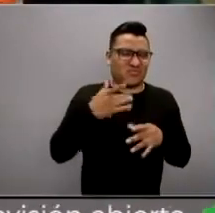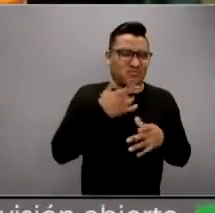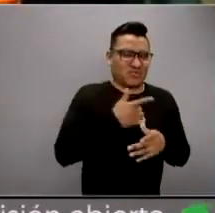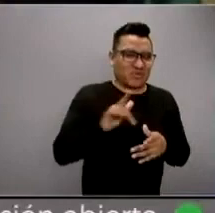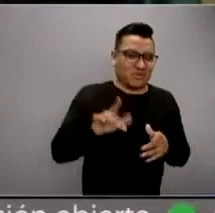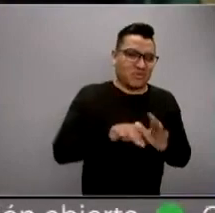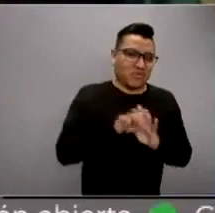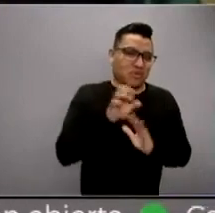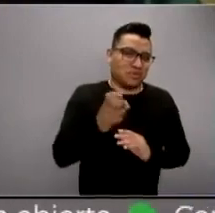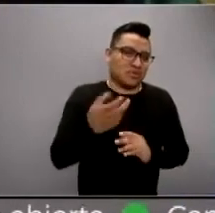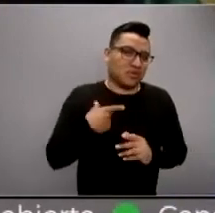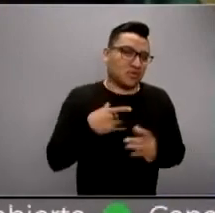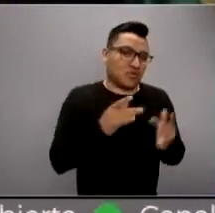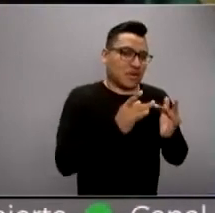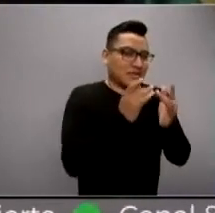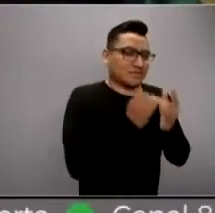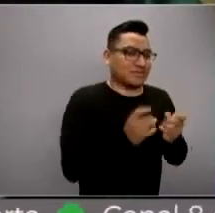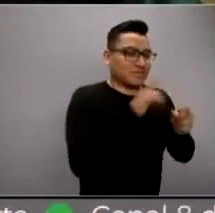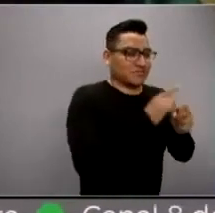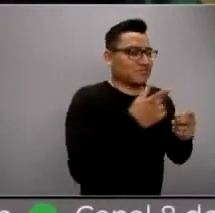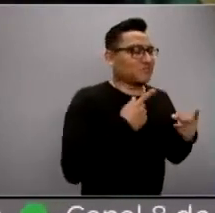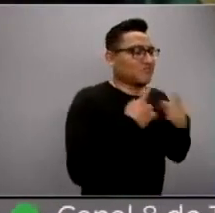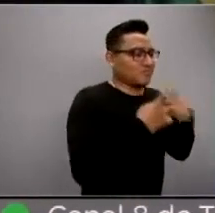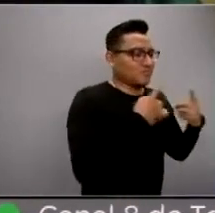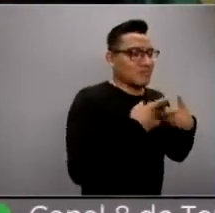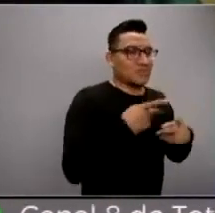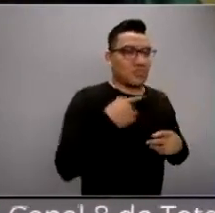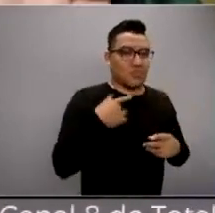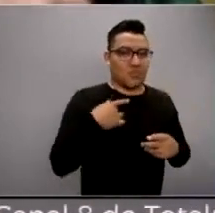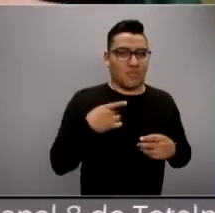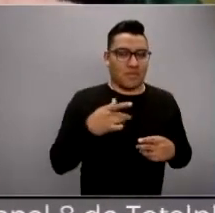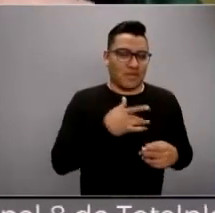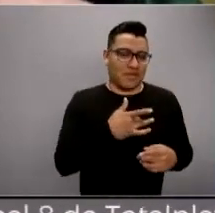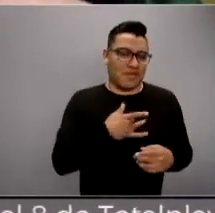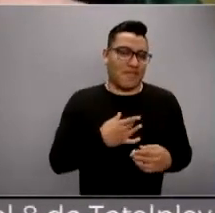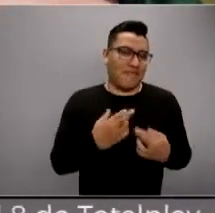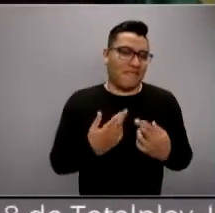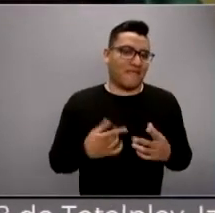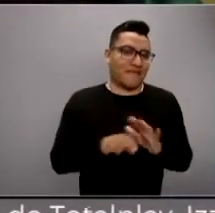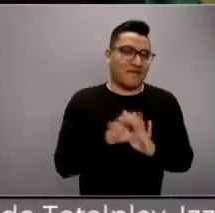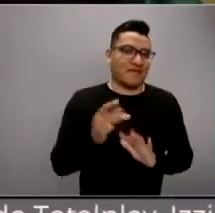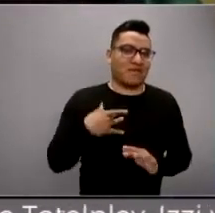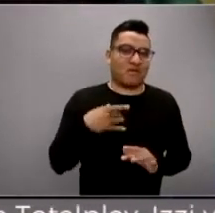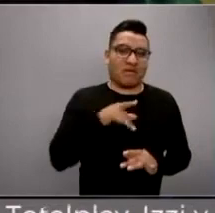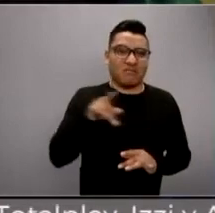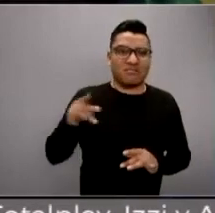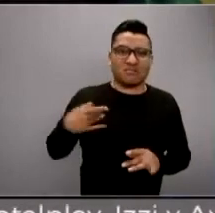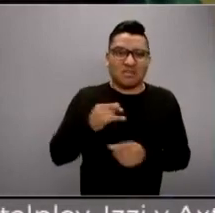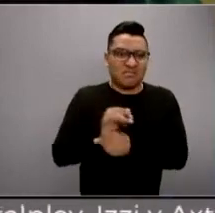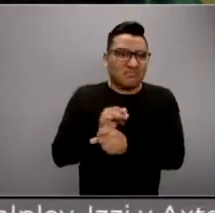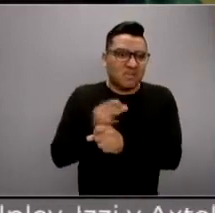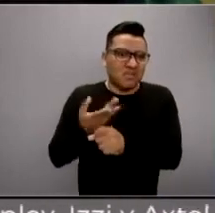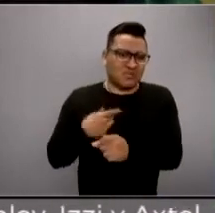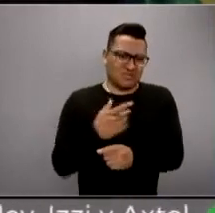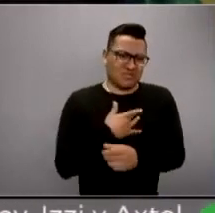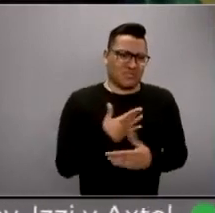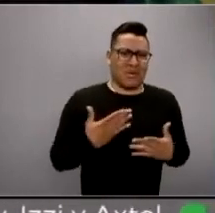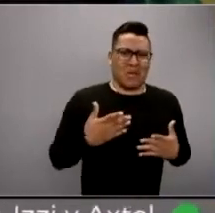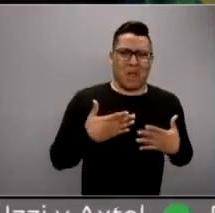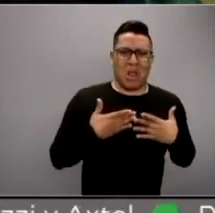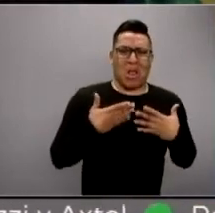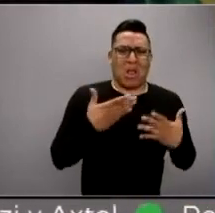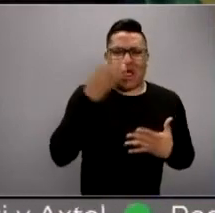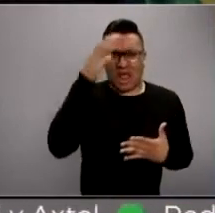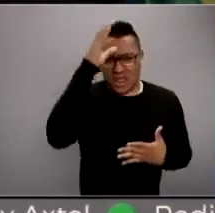esto cuando hablo con la diversidad, entonces yo los traigo muy como rotos en mi corazón de bueno, si ni siquiera se toman la labor de investigar esto, tampoco como a confiar con los temas de